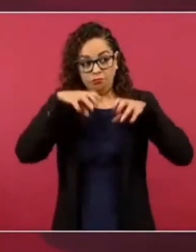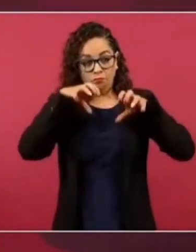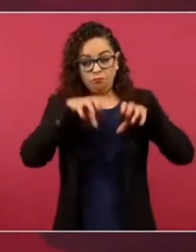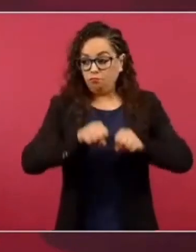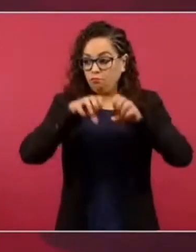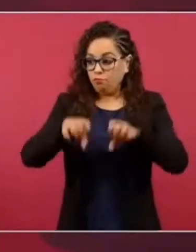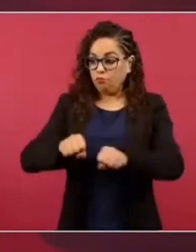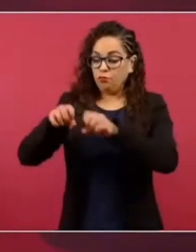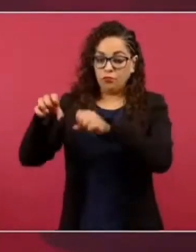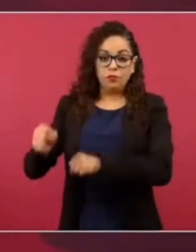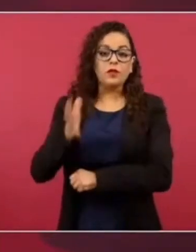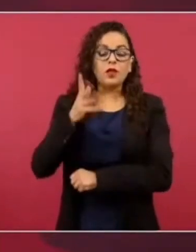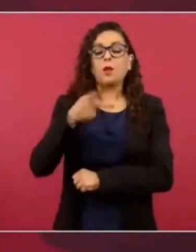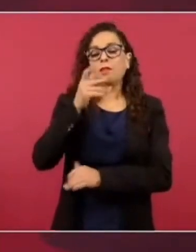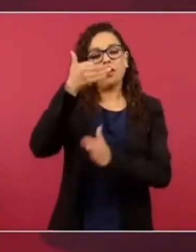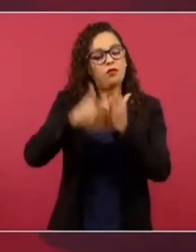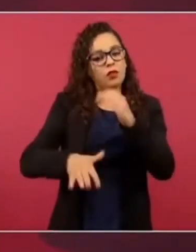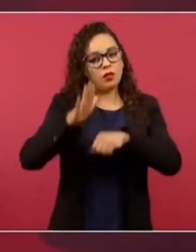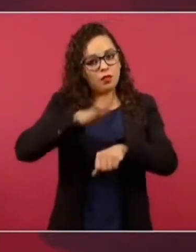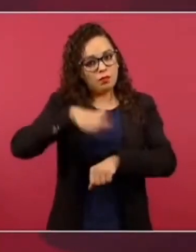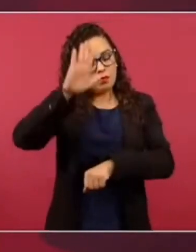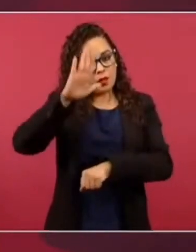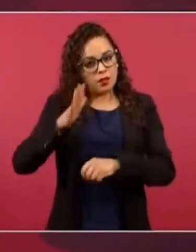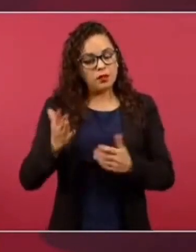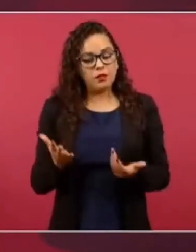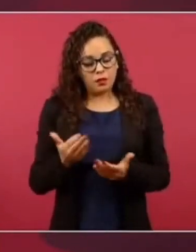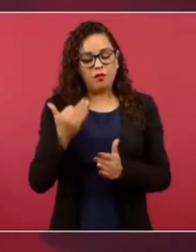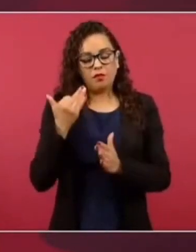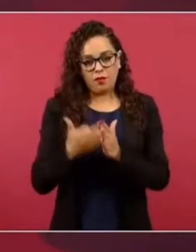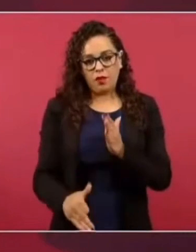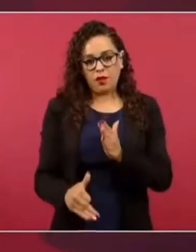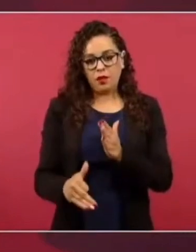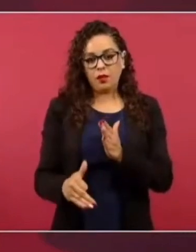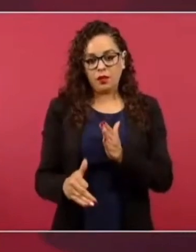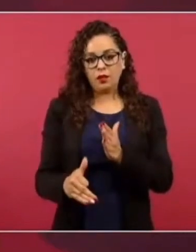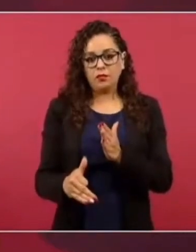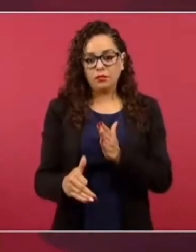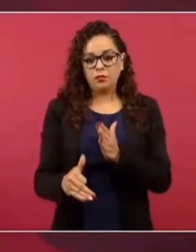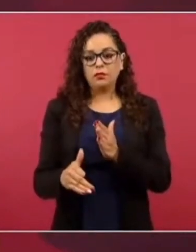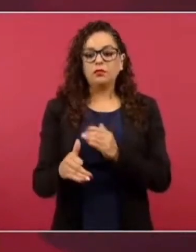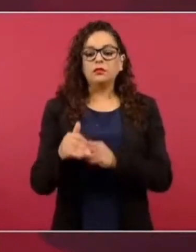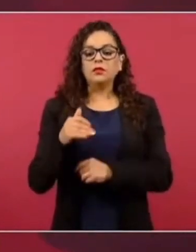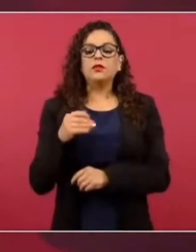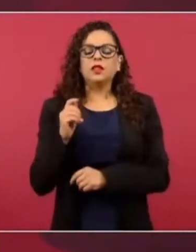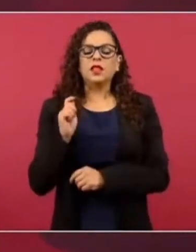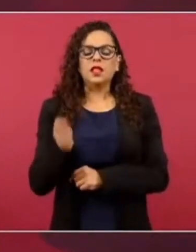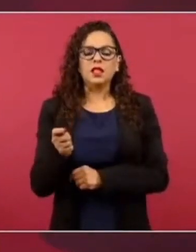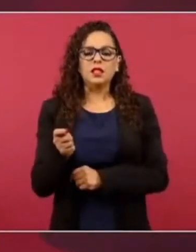la conclusión de la parte